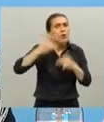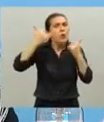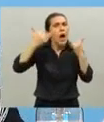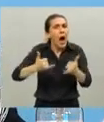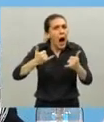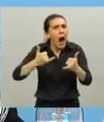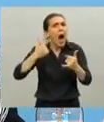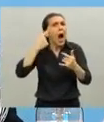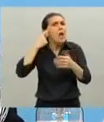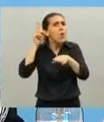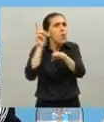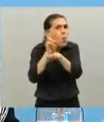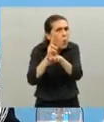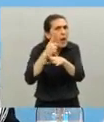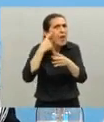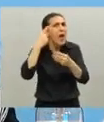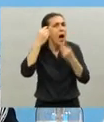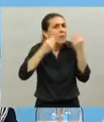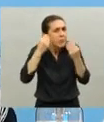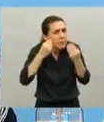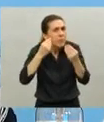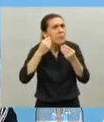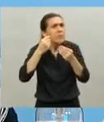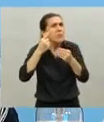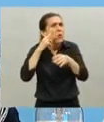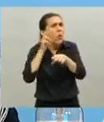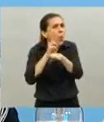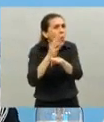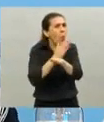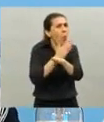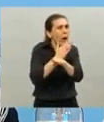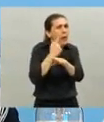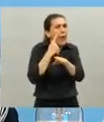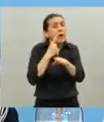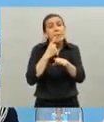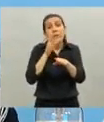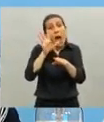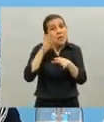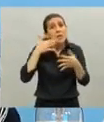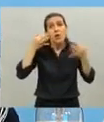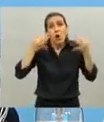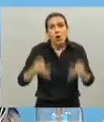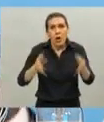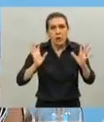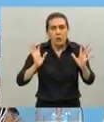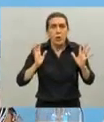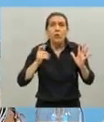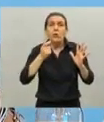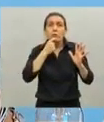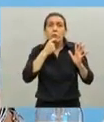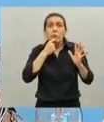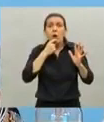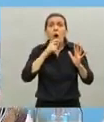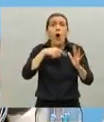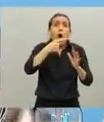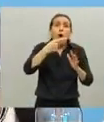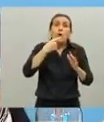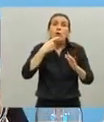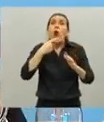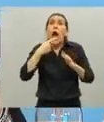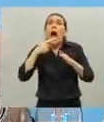y todos tienen muchos cuidados y toman muchos recaudos y es lo correcto y aquellos que están en mejor situación